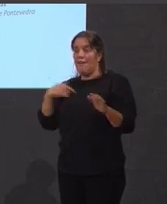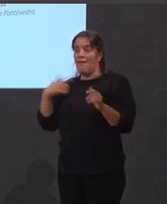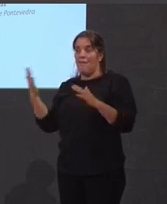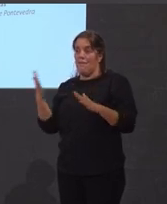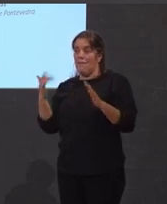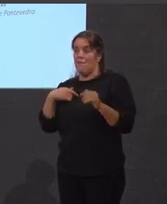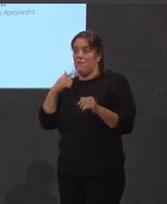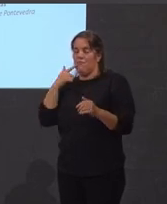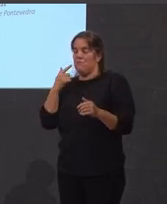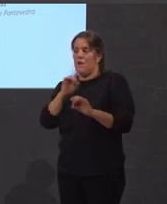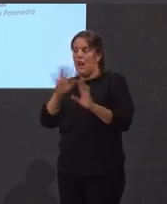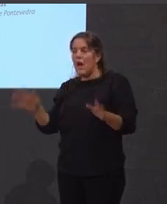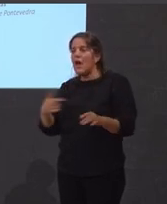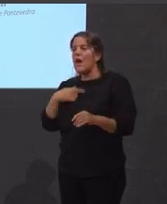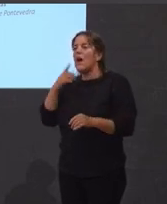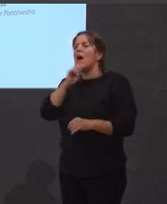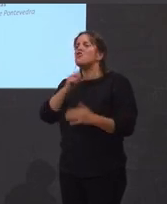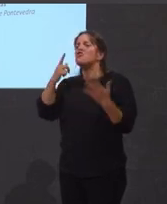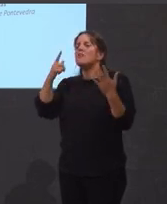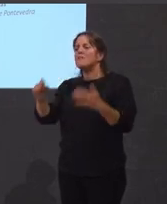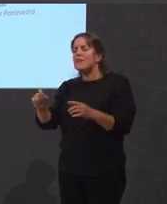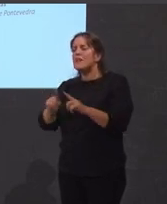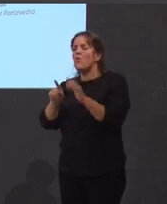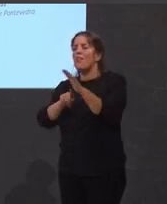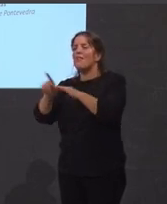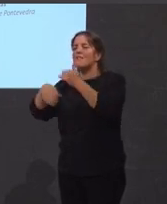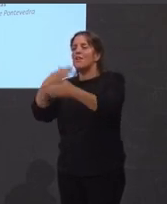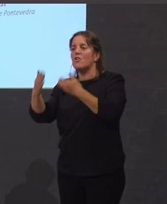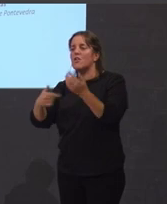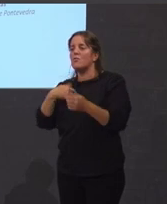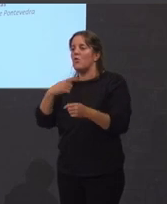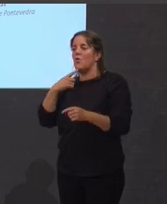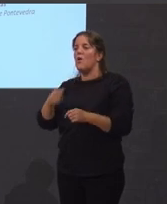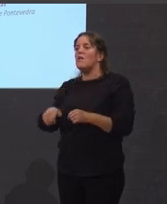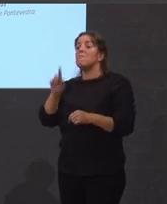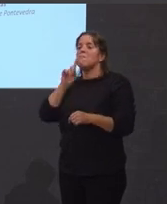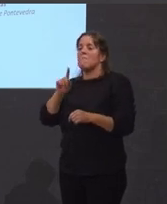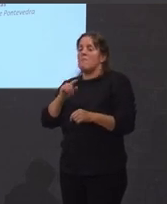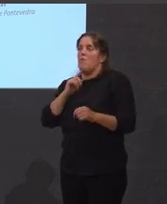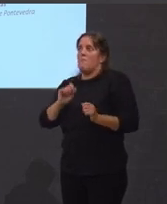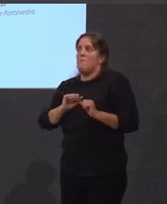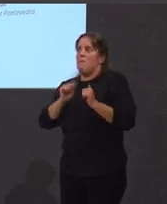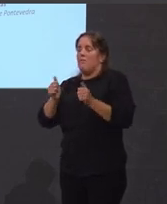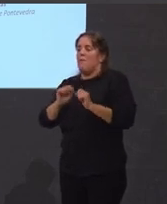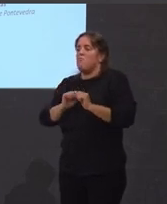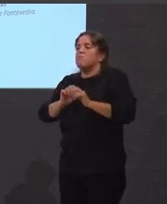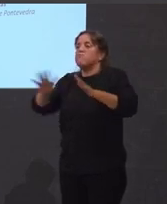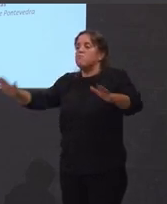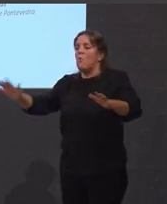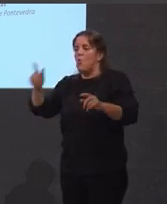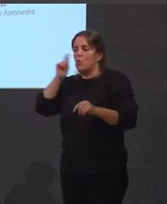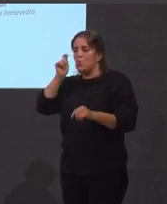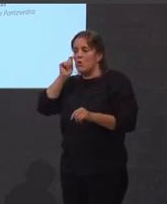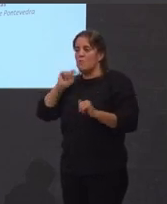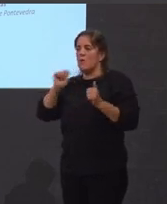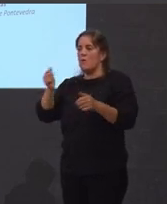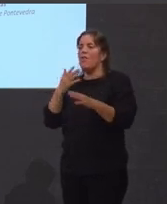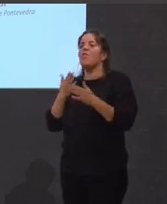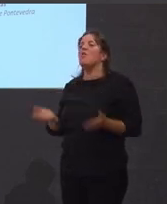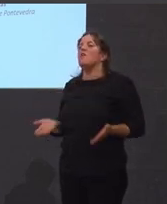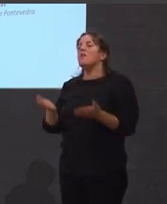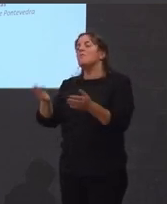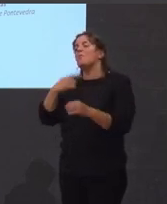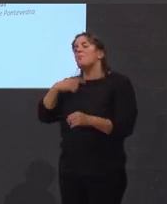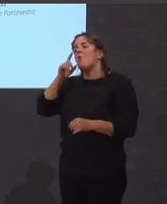aperturista foron os anos 60 os do desarrollismo e o pulo do setor turístico impulsado de xeito inteligente por Manuel Fraga e os seus